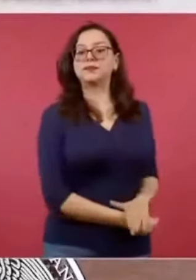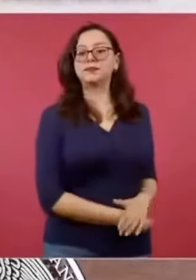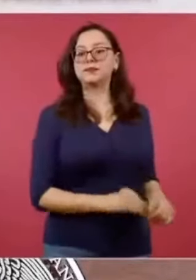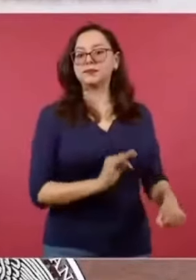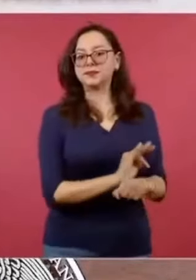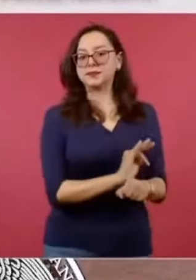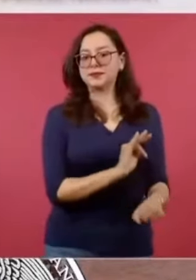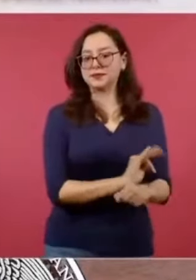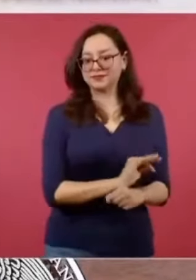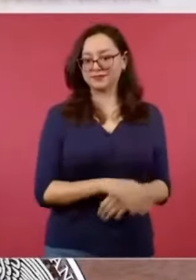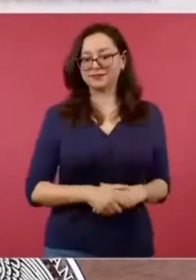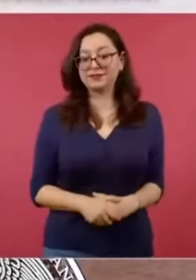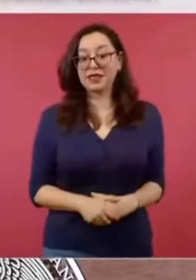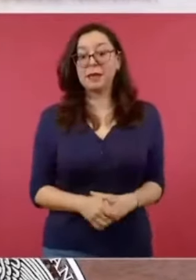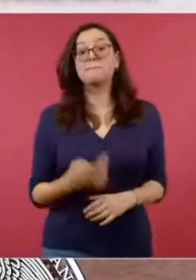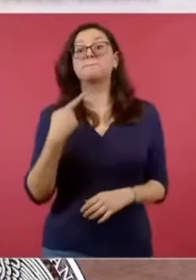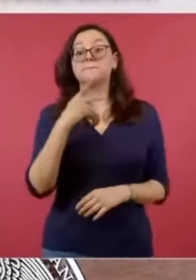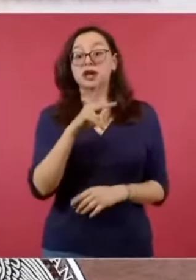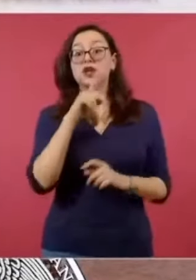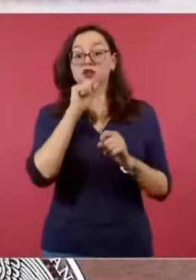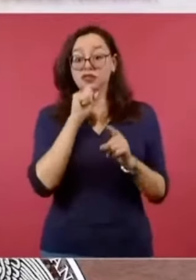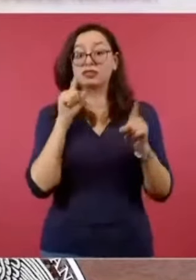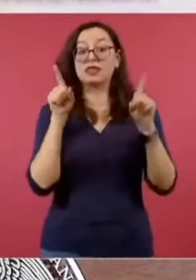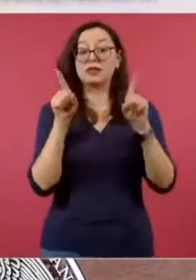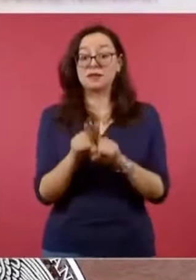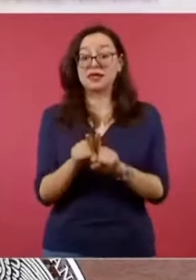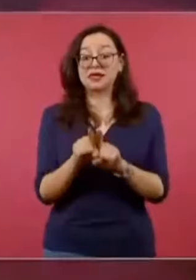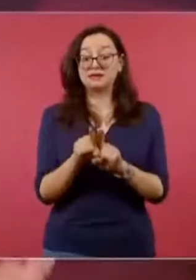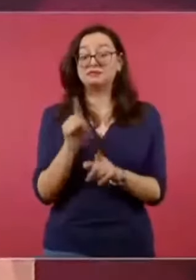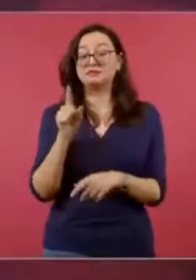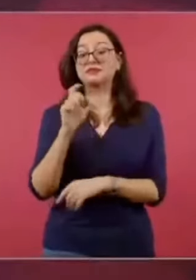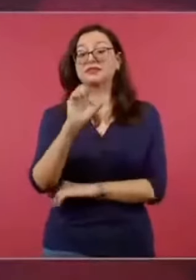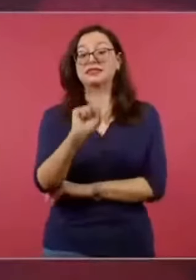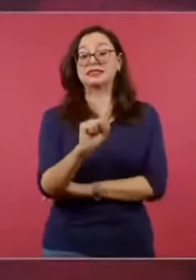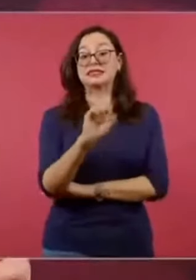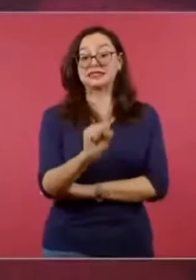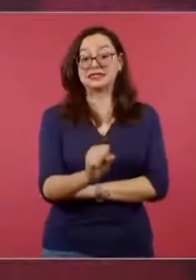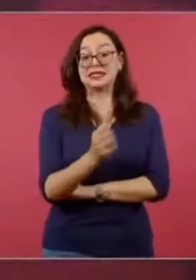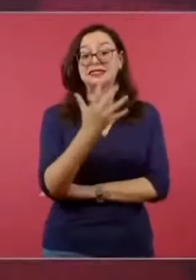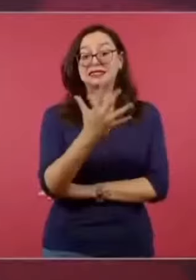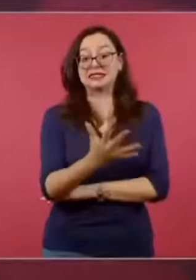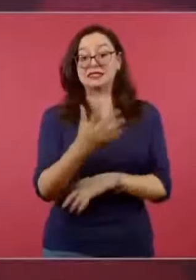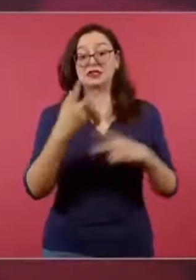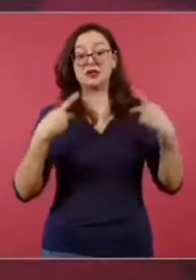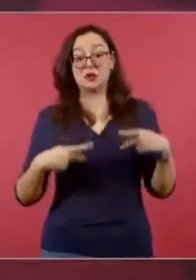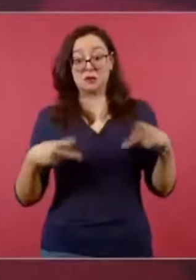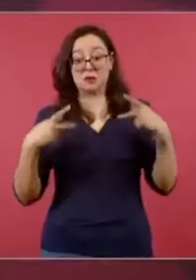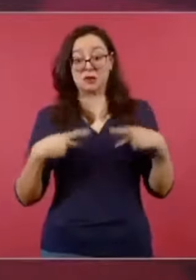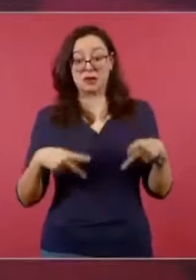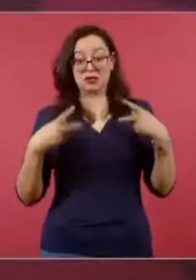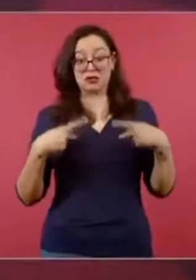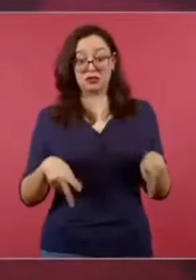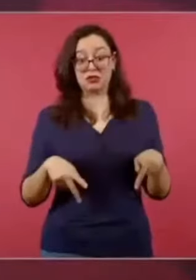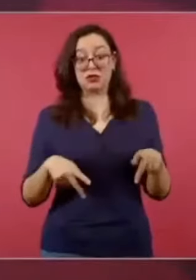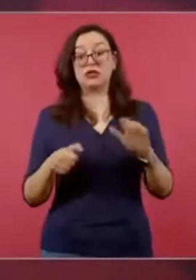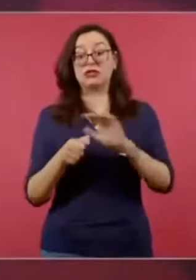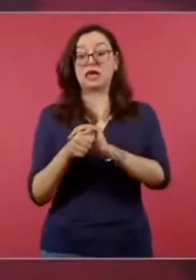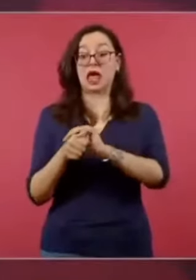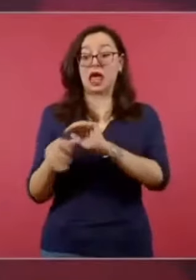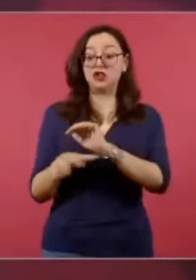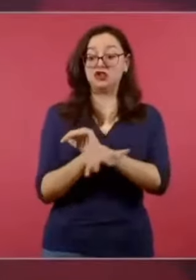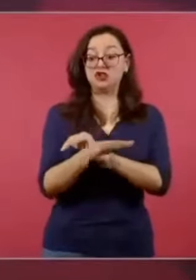Concedió la libertad de al menos 65 personas involucradas con él, que participaron en la